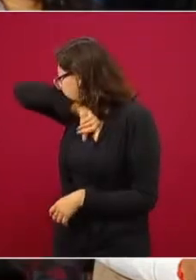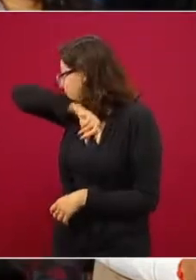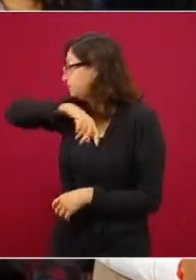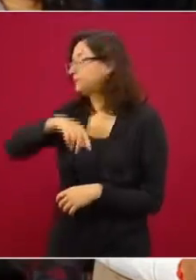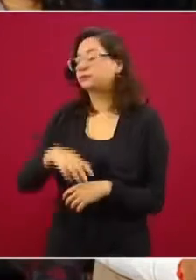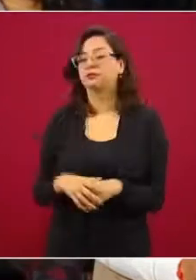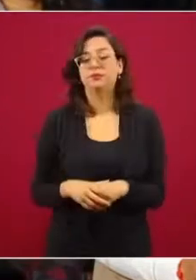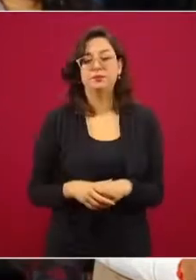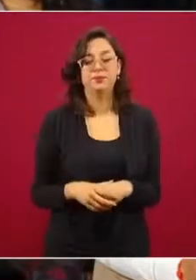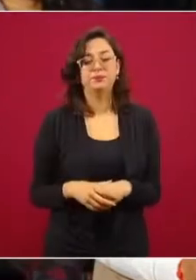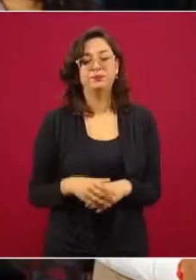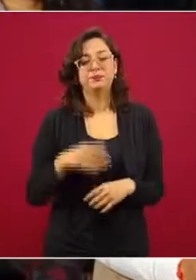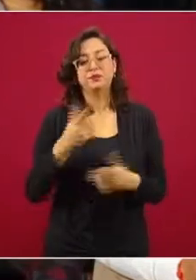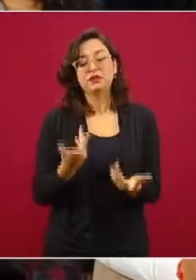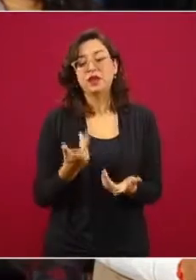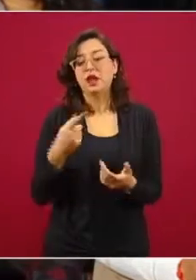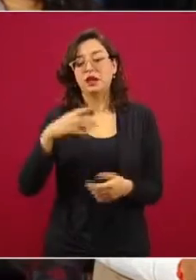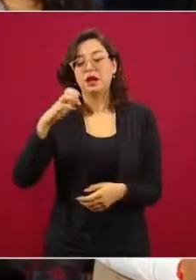de Seguridad.